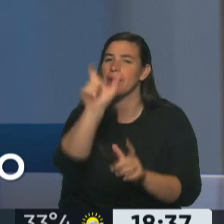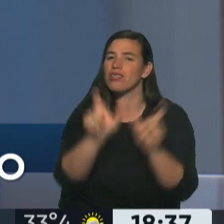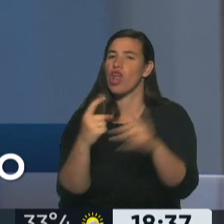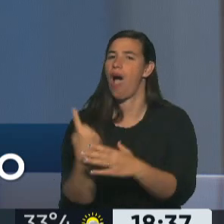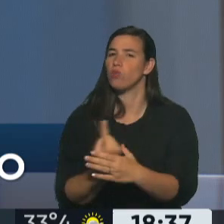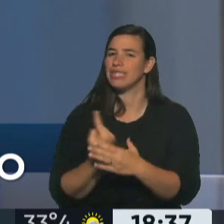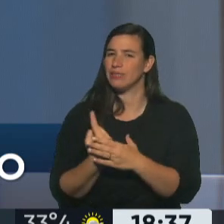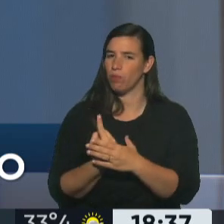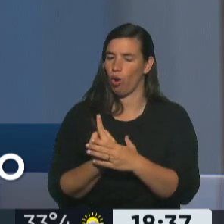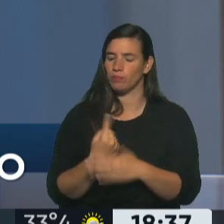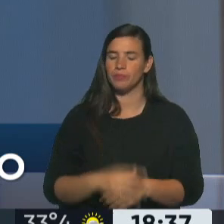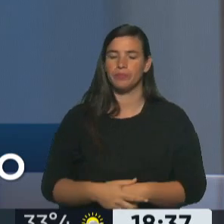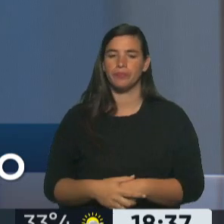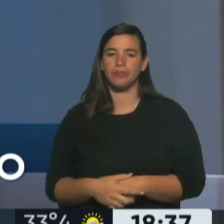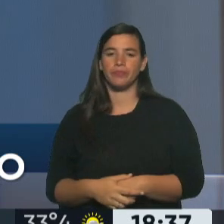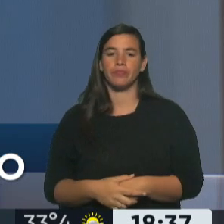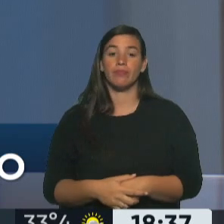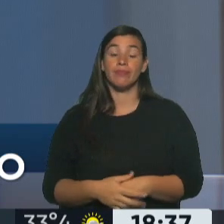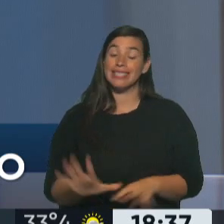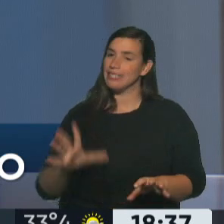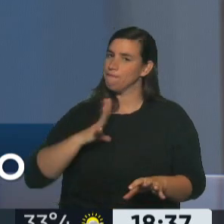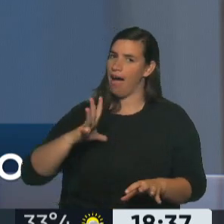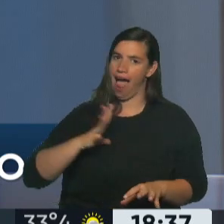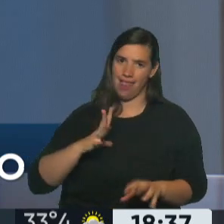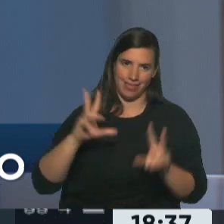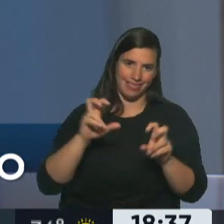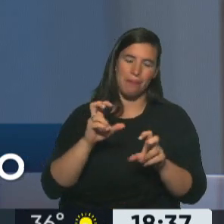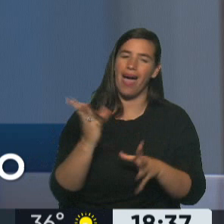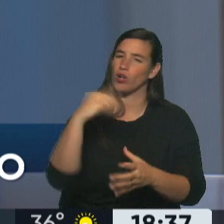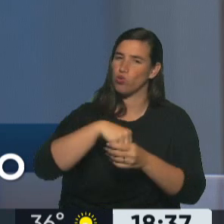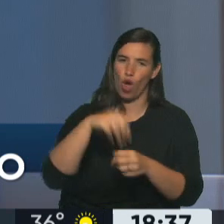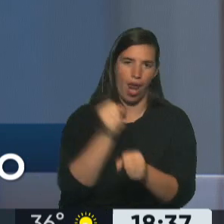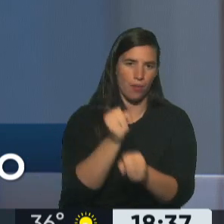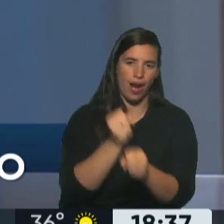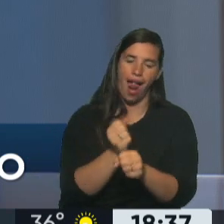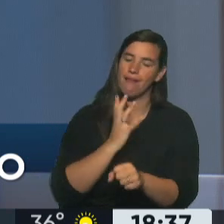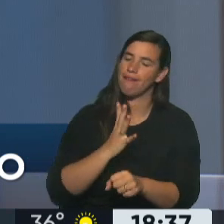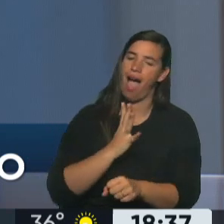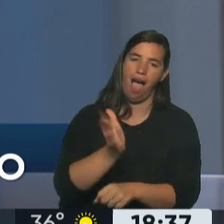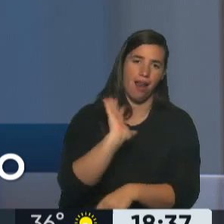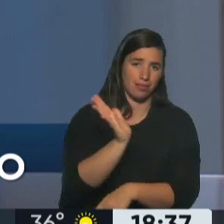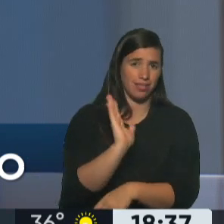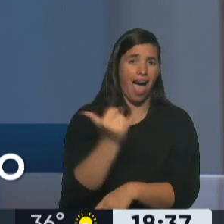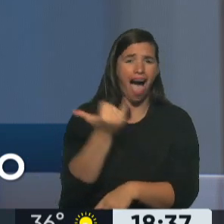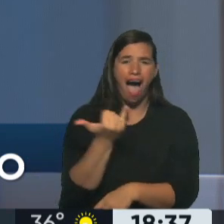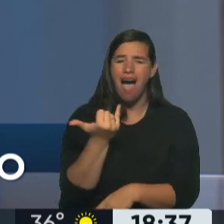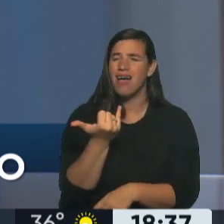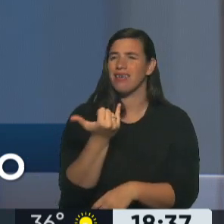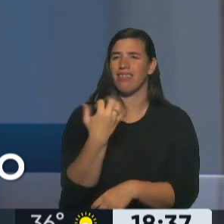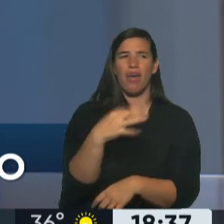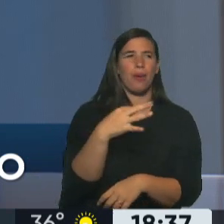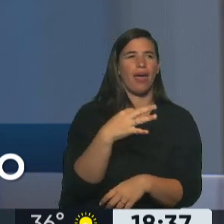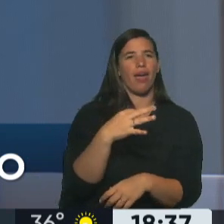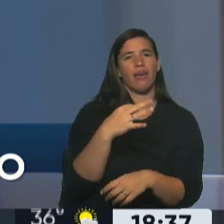a la inclusión laboral, falta muchísimo todavía. Entiendo que hay bastante meritocracia y es bastante capacitista la